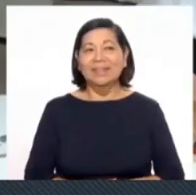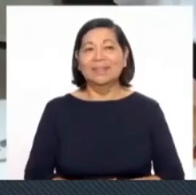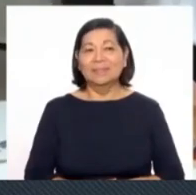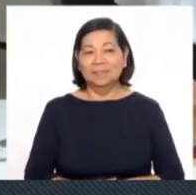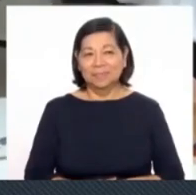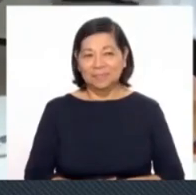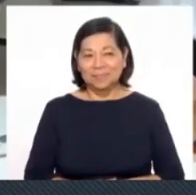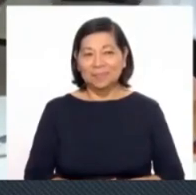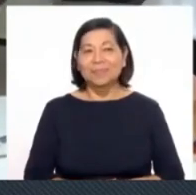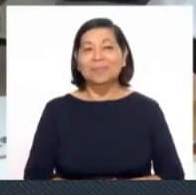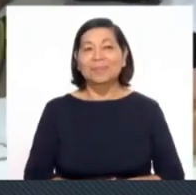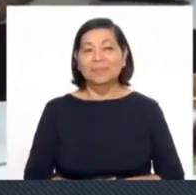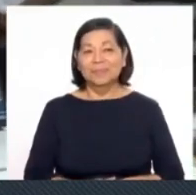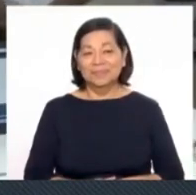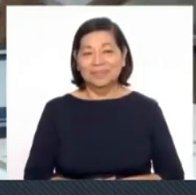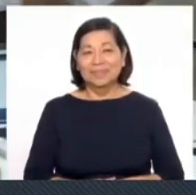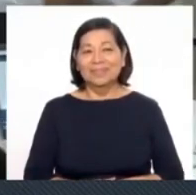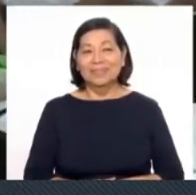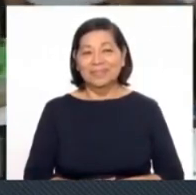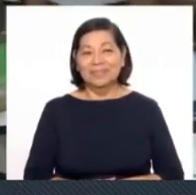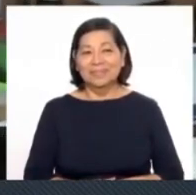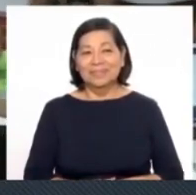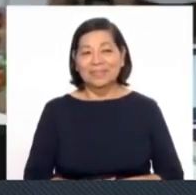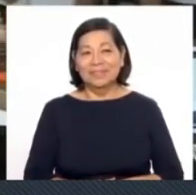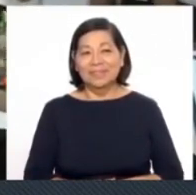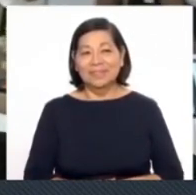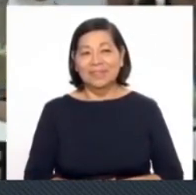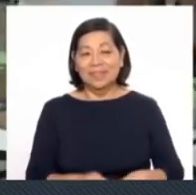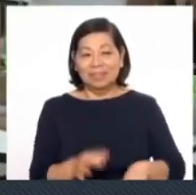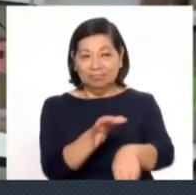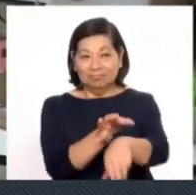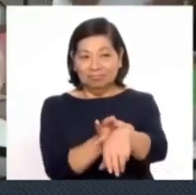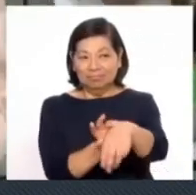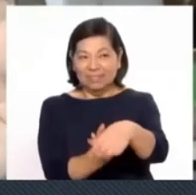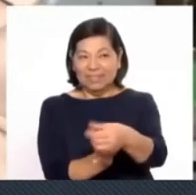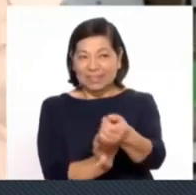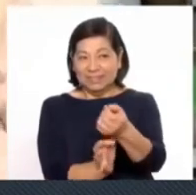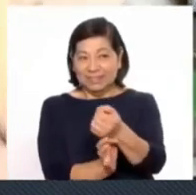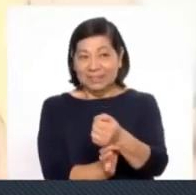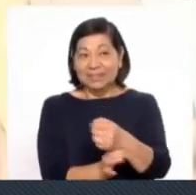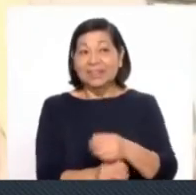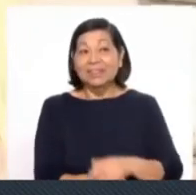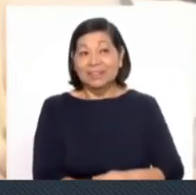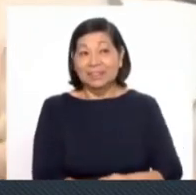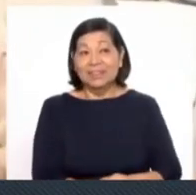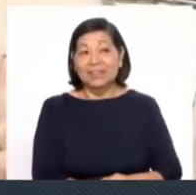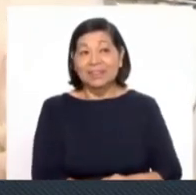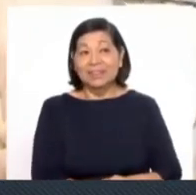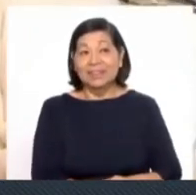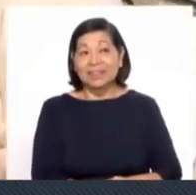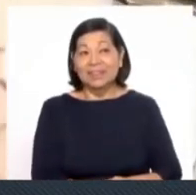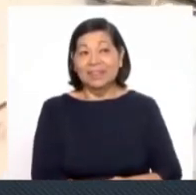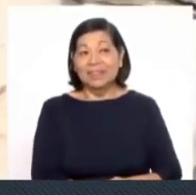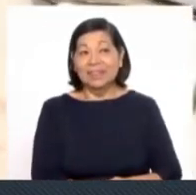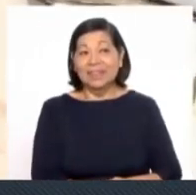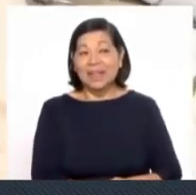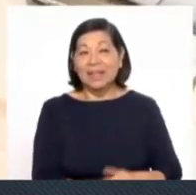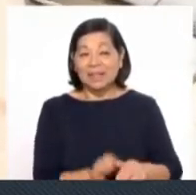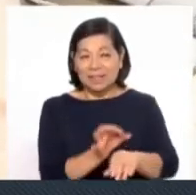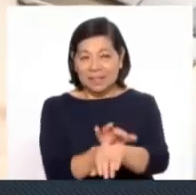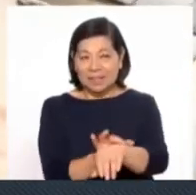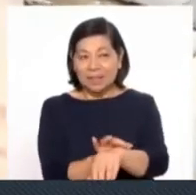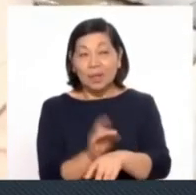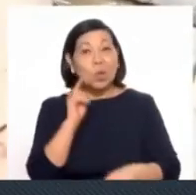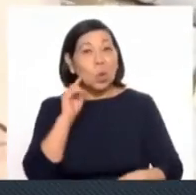Ahí está, nos colocamos, y en él, la muñeca va a ir, en este caso, ¿cómo se llama esto? pánico. Una pulsera de